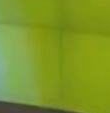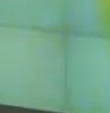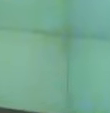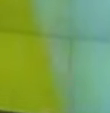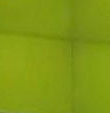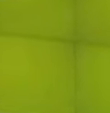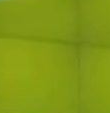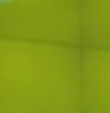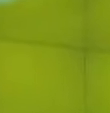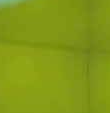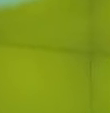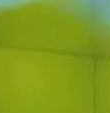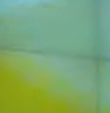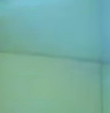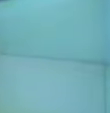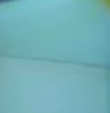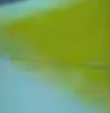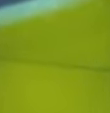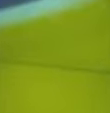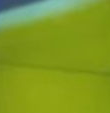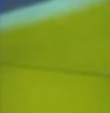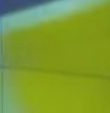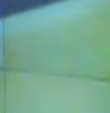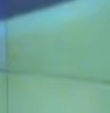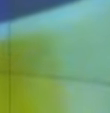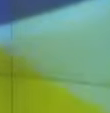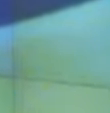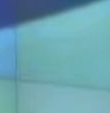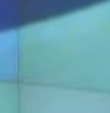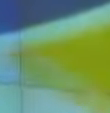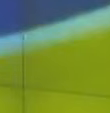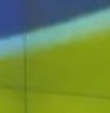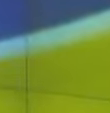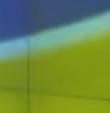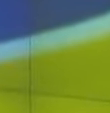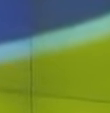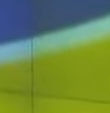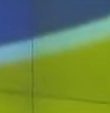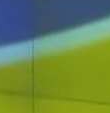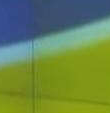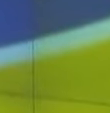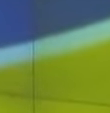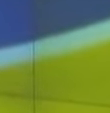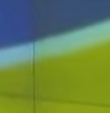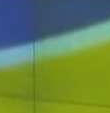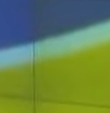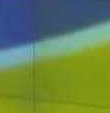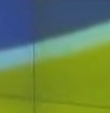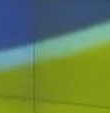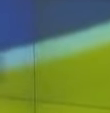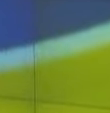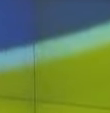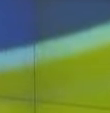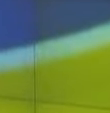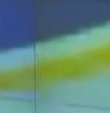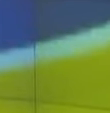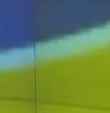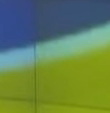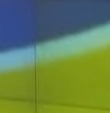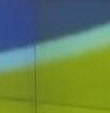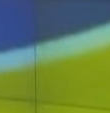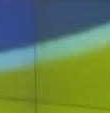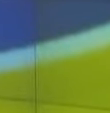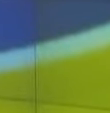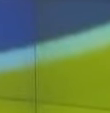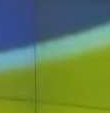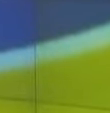abril y seguimos nosotros, como siempre, recordando, rememorando, conmemorando, pero sobre todo manteniendo muy vigente todo lo ocurrido hace